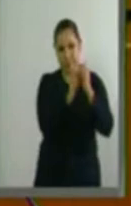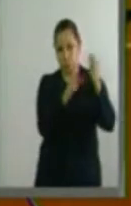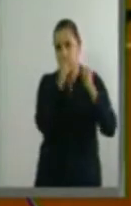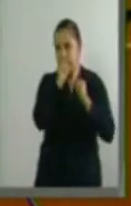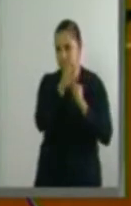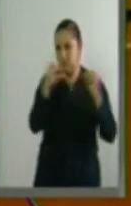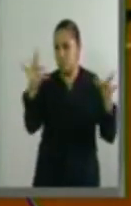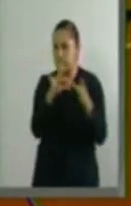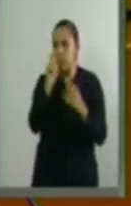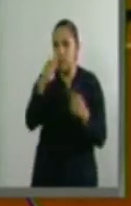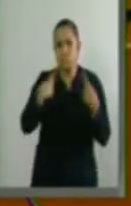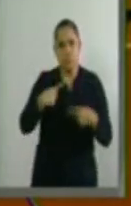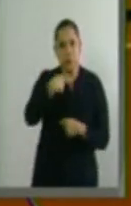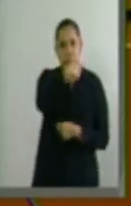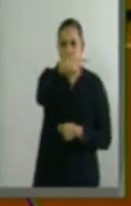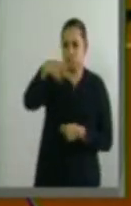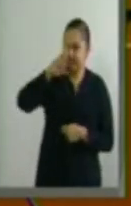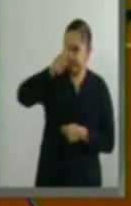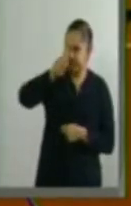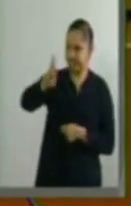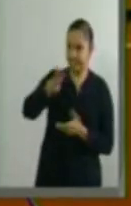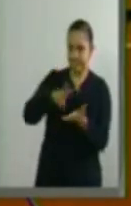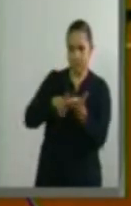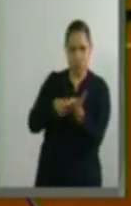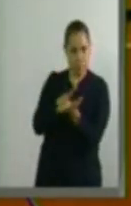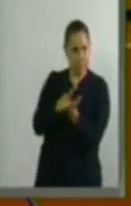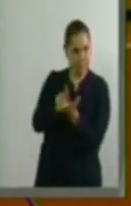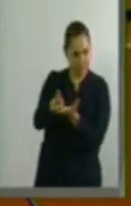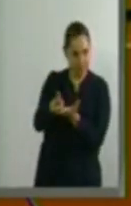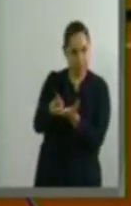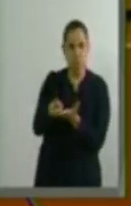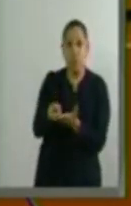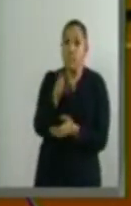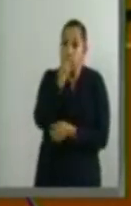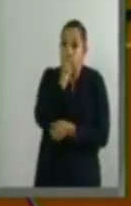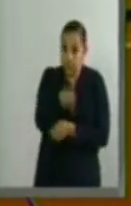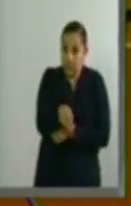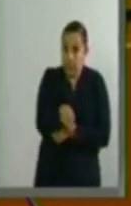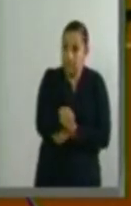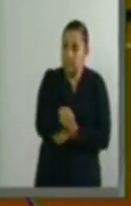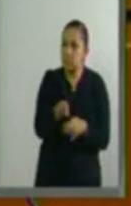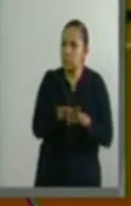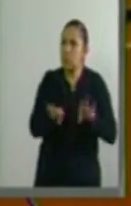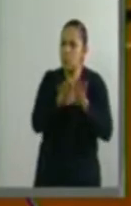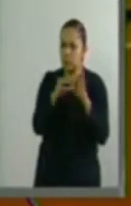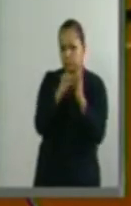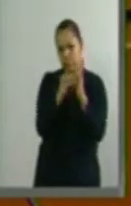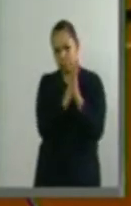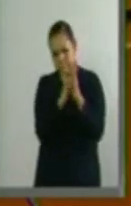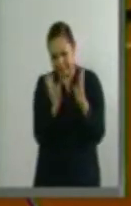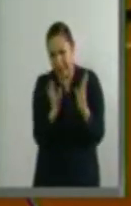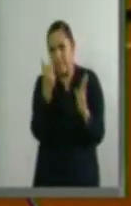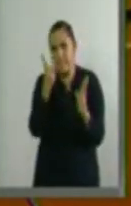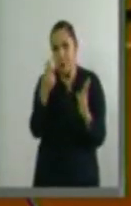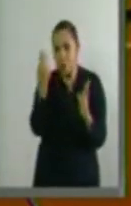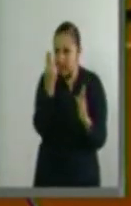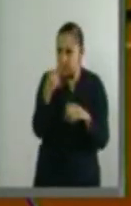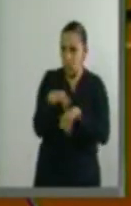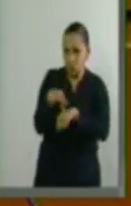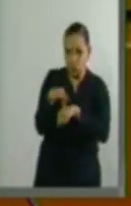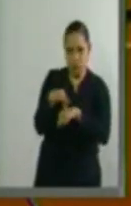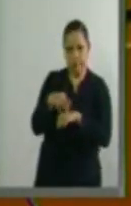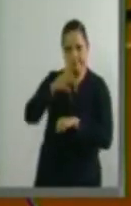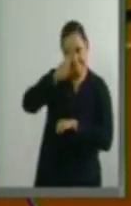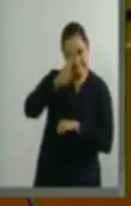también es que resulta necesario avanzar en su pleno respeto. Con los cambios propuestos se atiende la